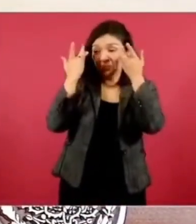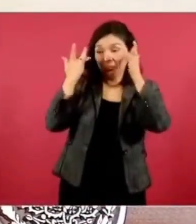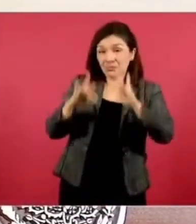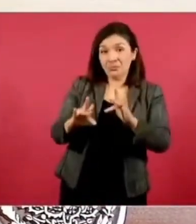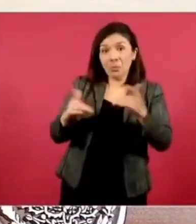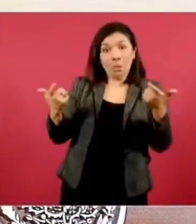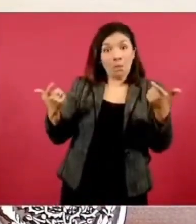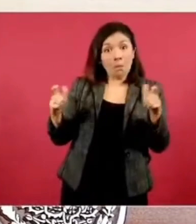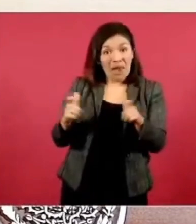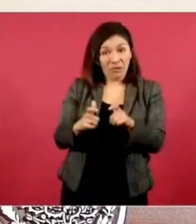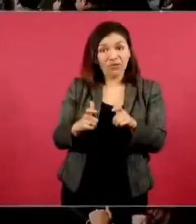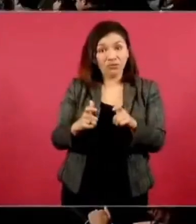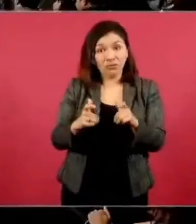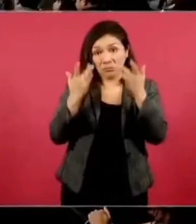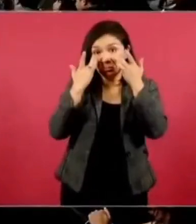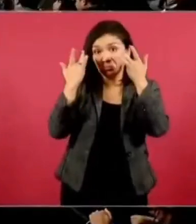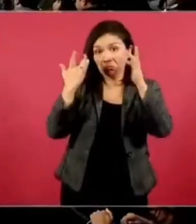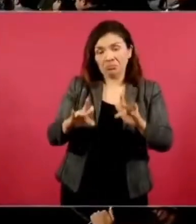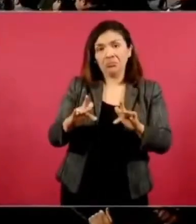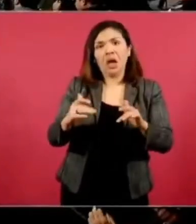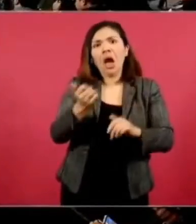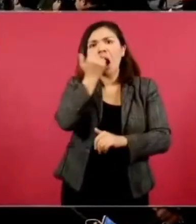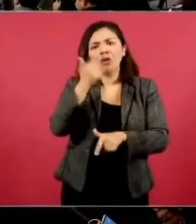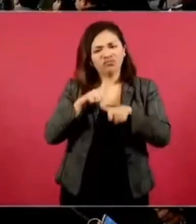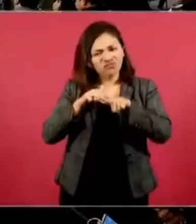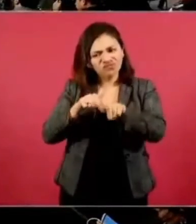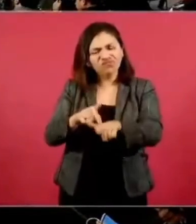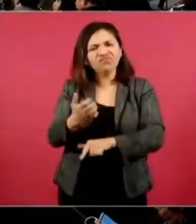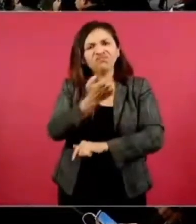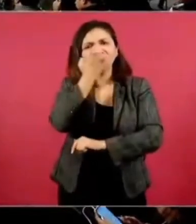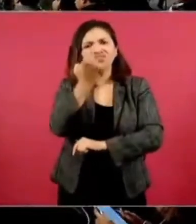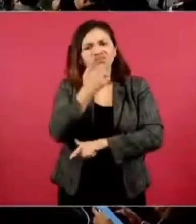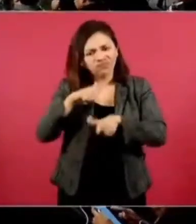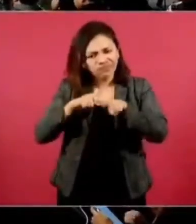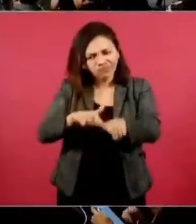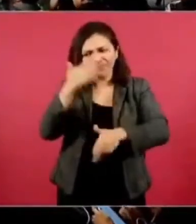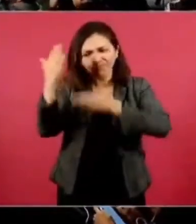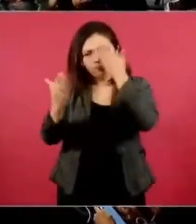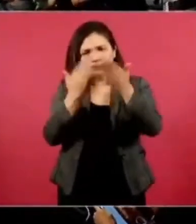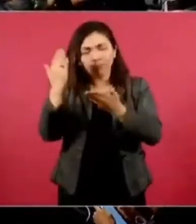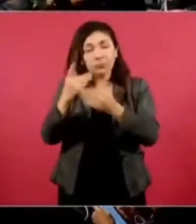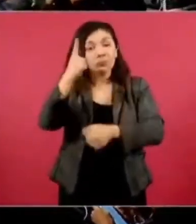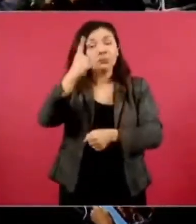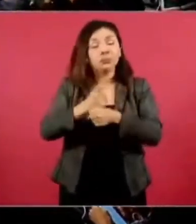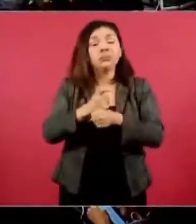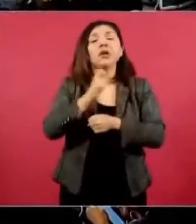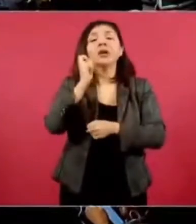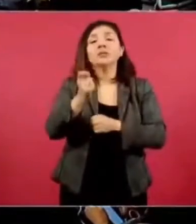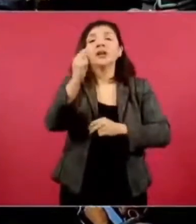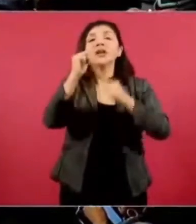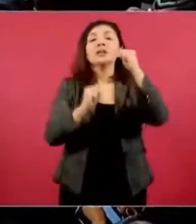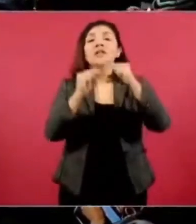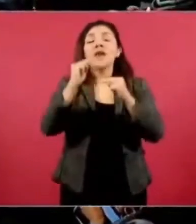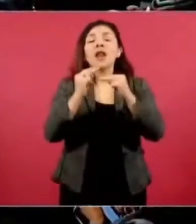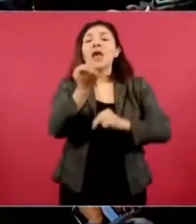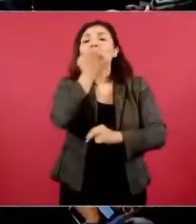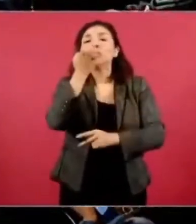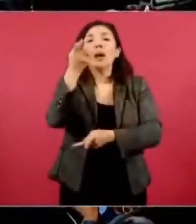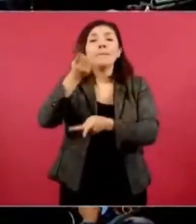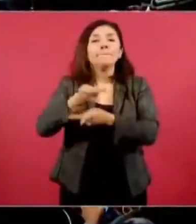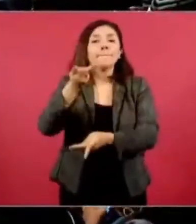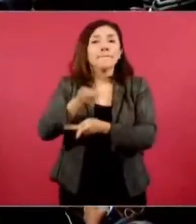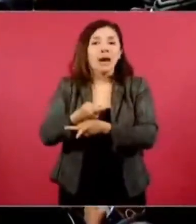escolar, donde se ha abandonado menos la escuela, es en el nivel medio superior.